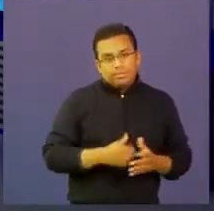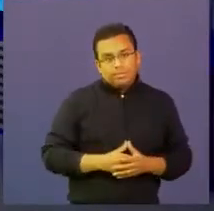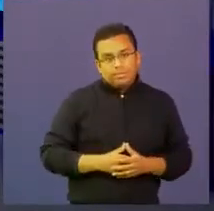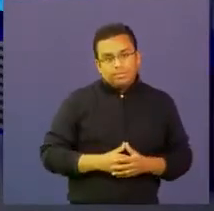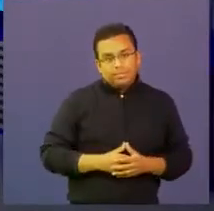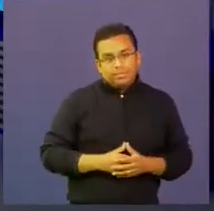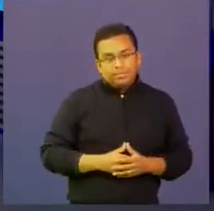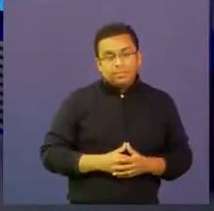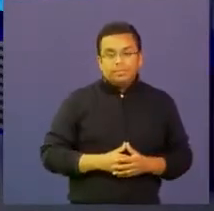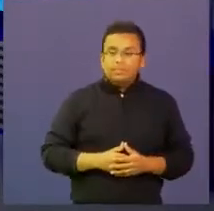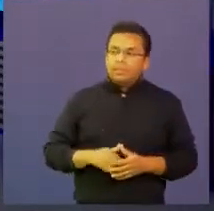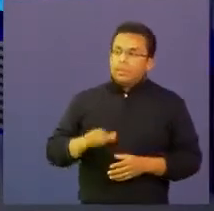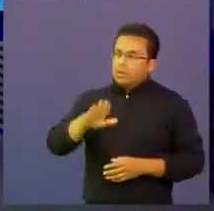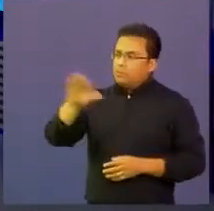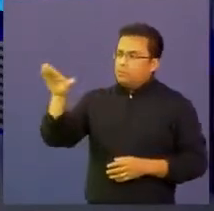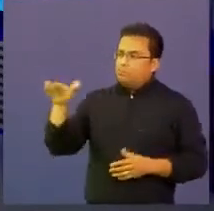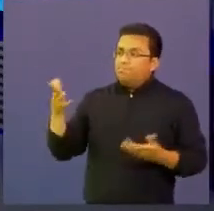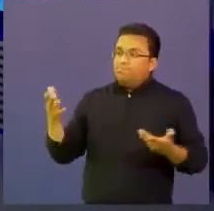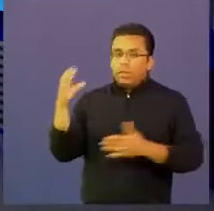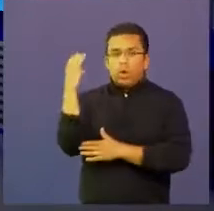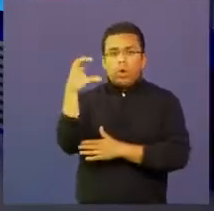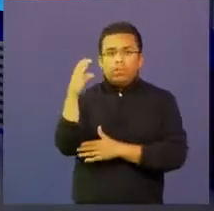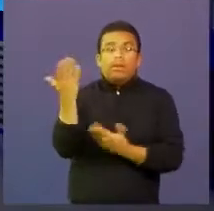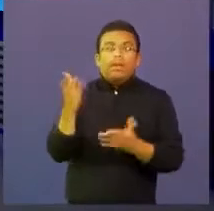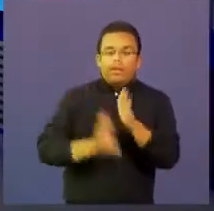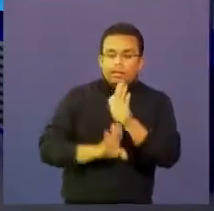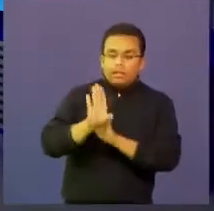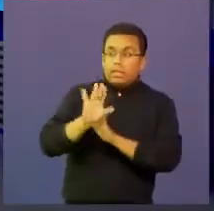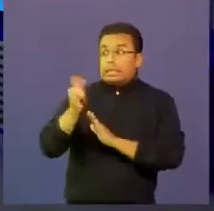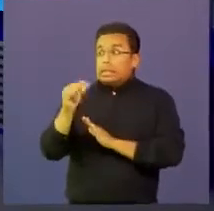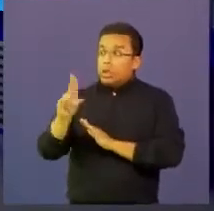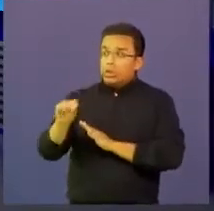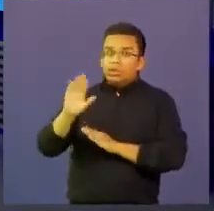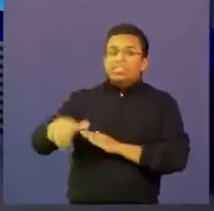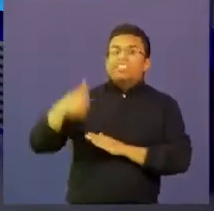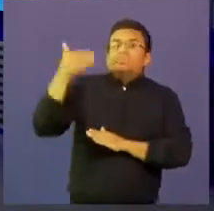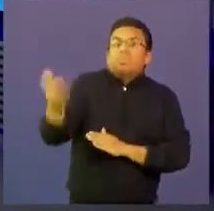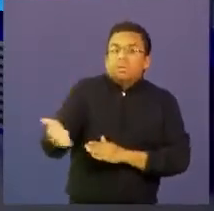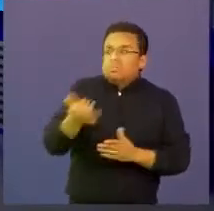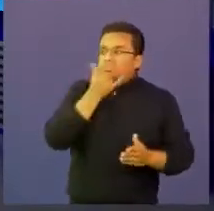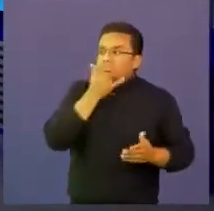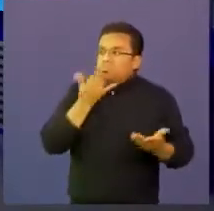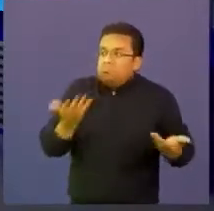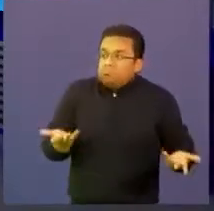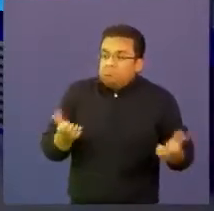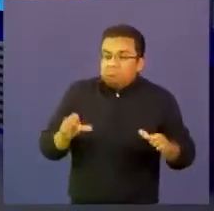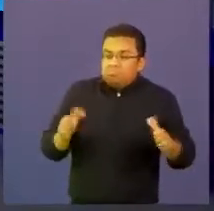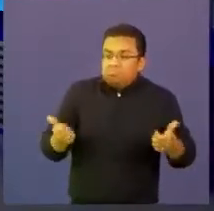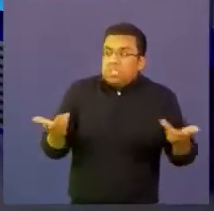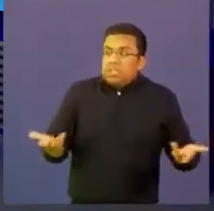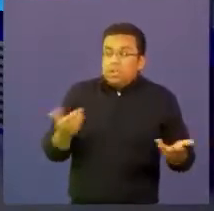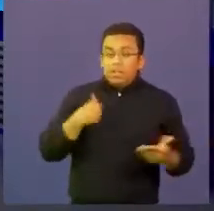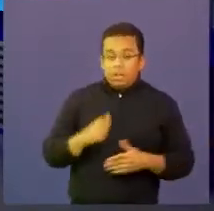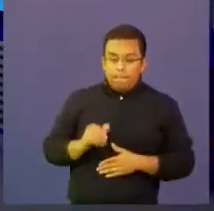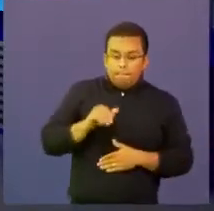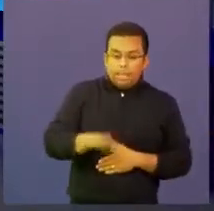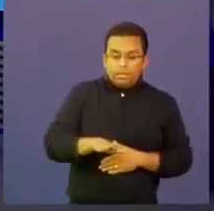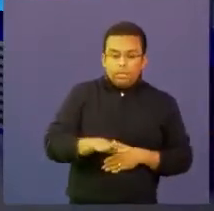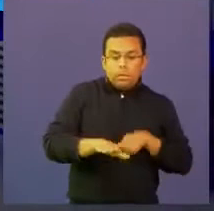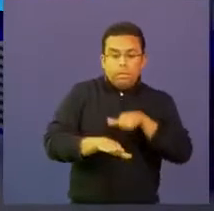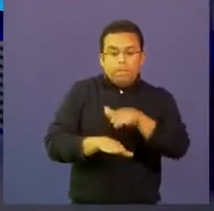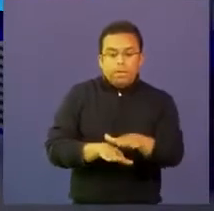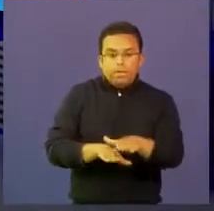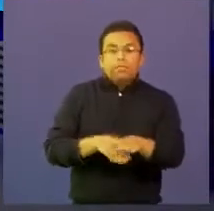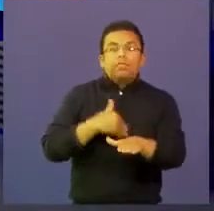Colombia ¿cómo va a seguir? ¿en qué vamos a estar con estos juegos? ¿qué viene después? porque ya empezamos dando un paso hacia adelante